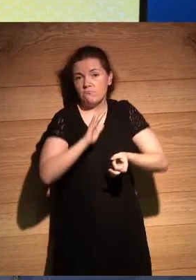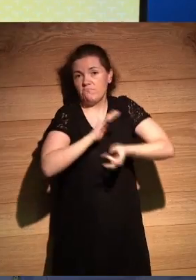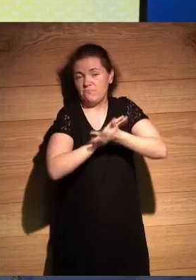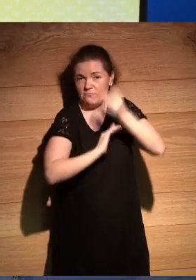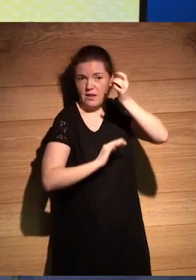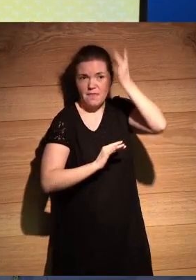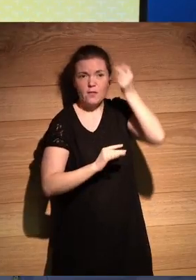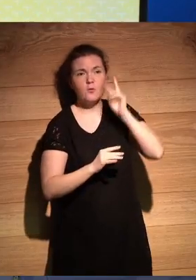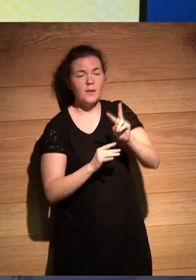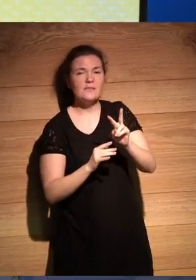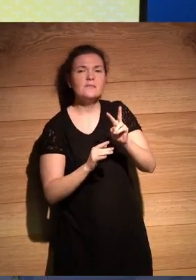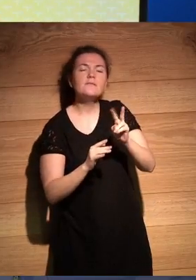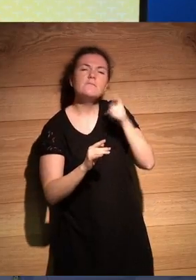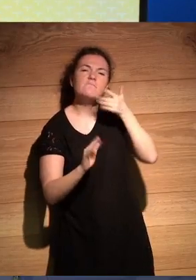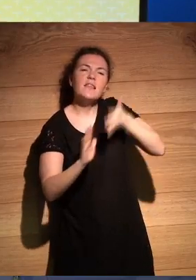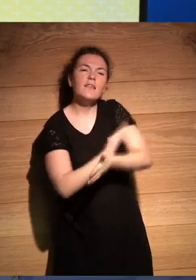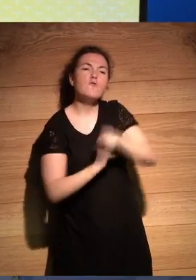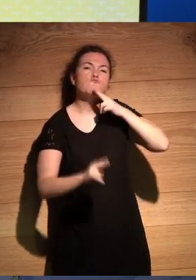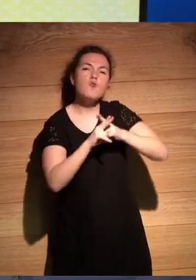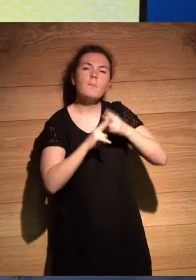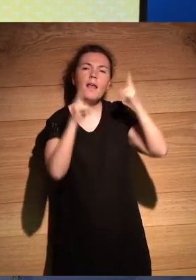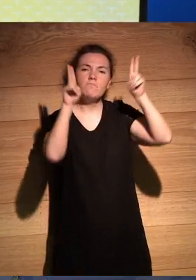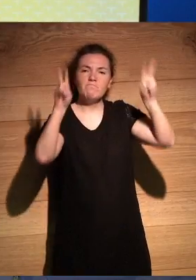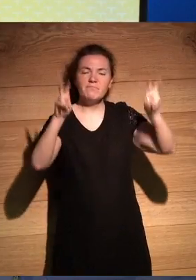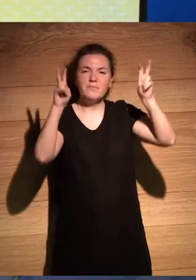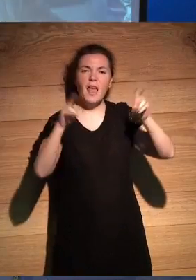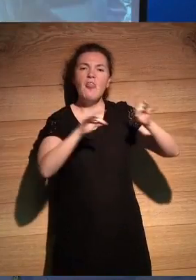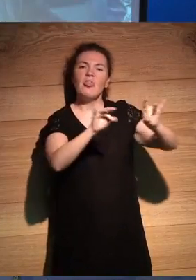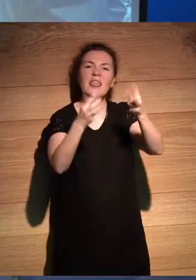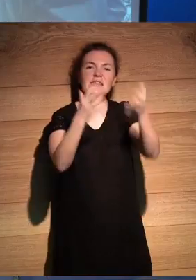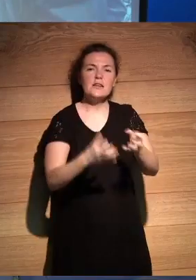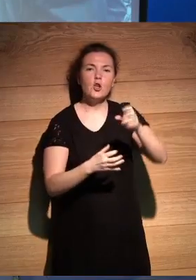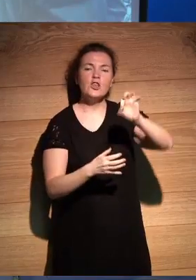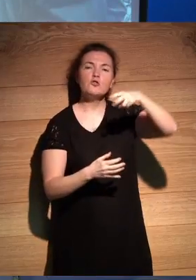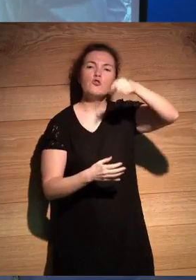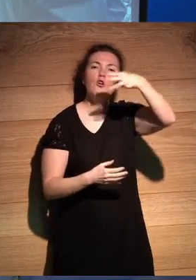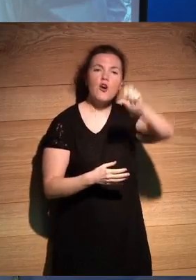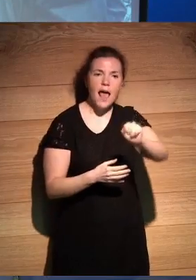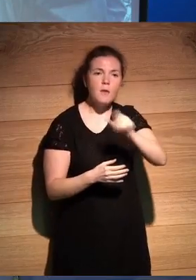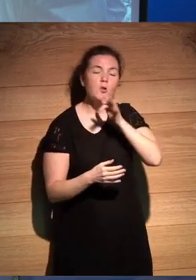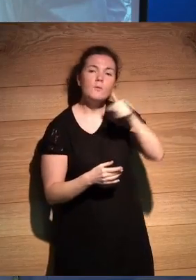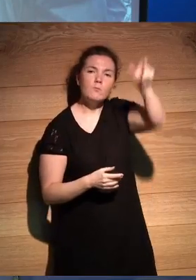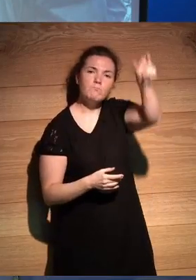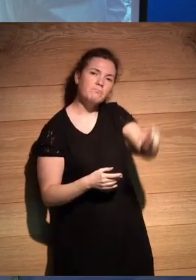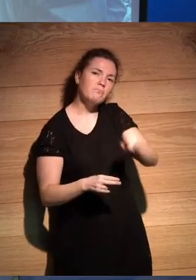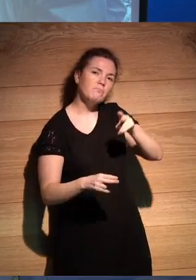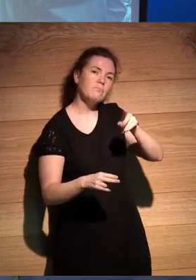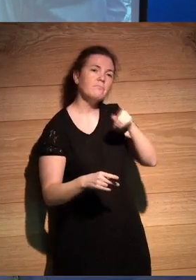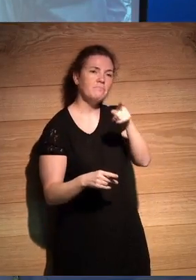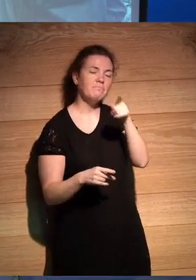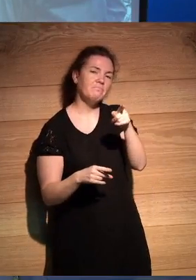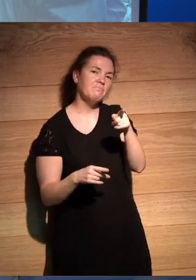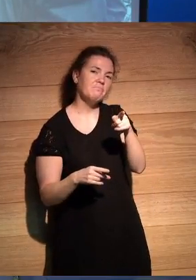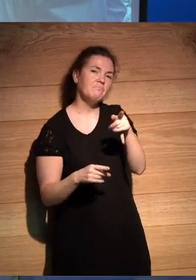la veis aquí definida como los desiertos de Sonora. ¿Por qué los desiertos de Sonora? Pues por este señor. Espero